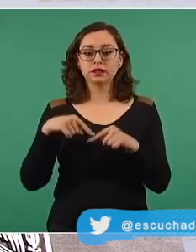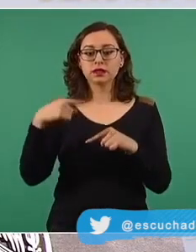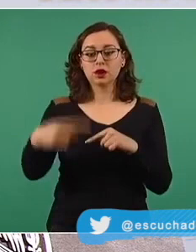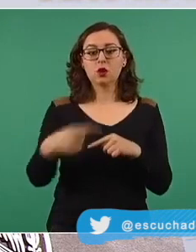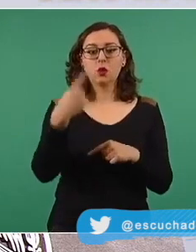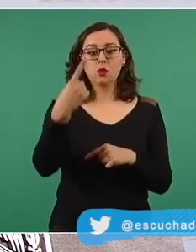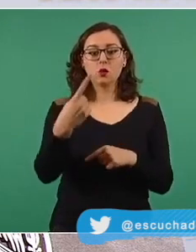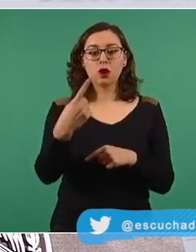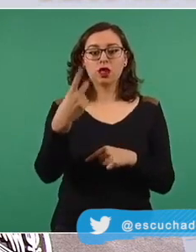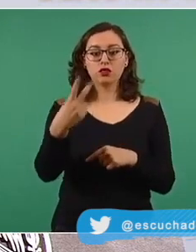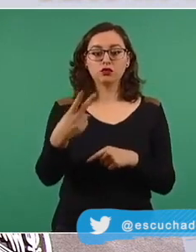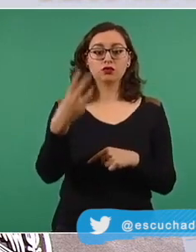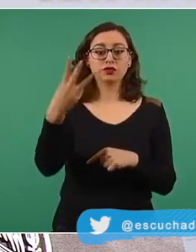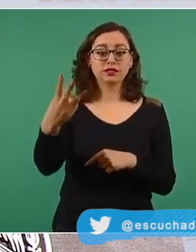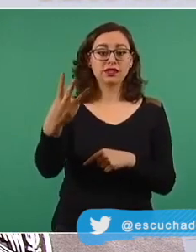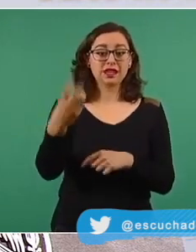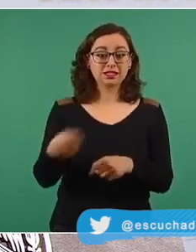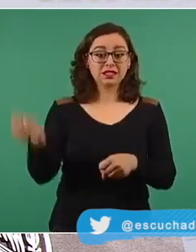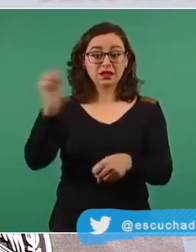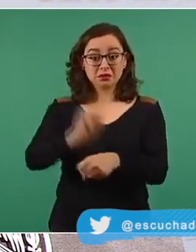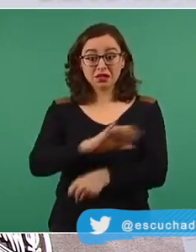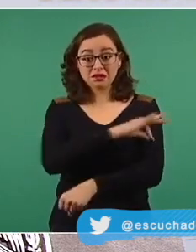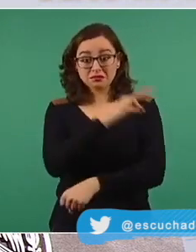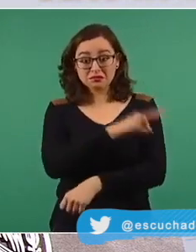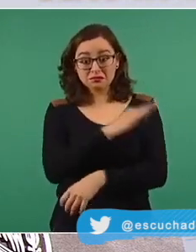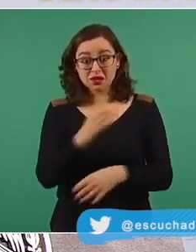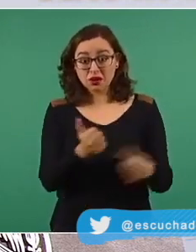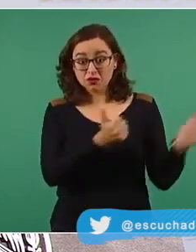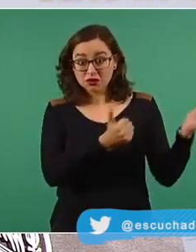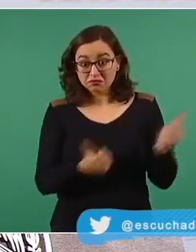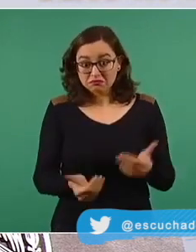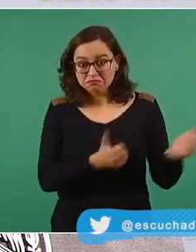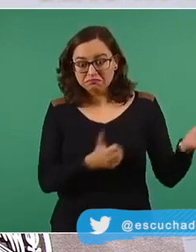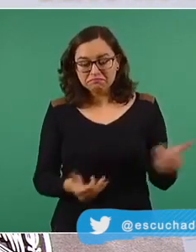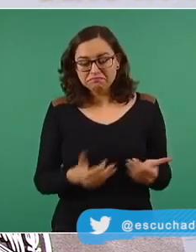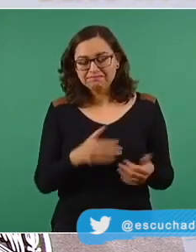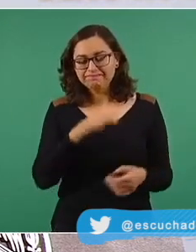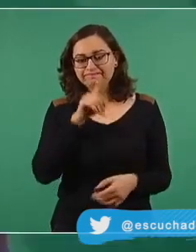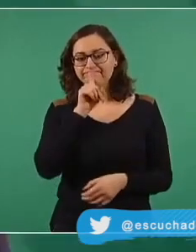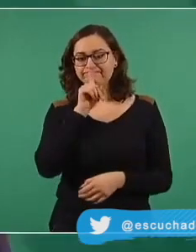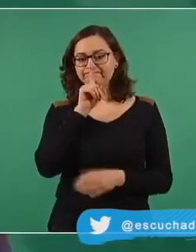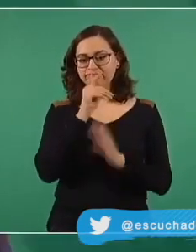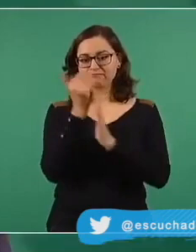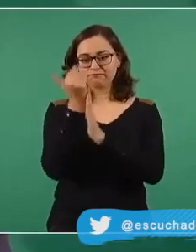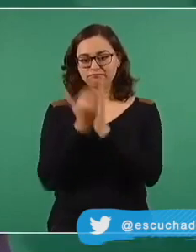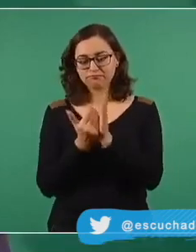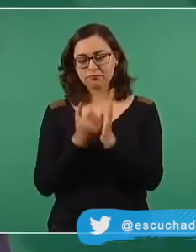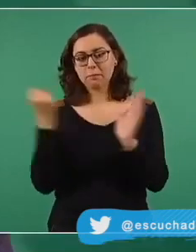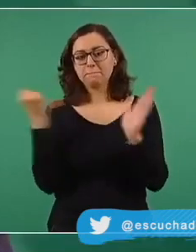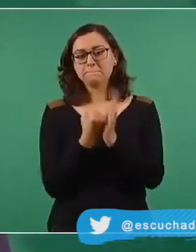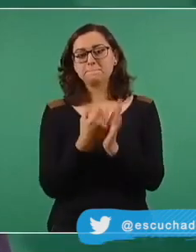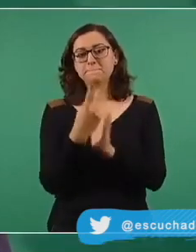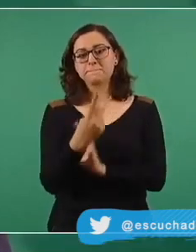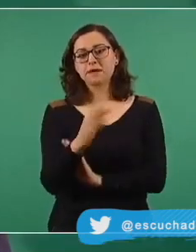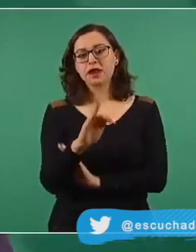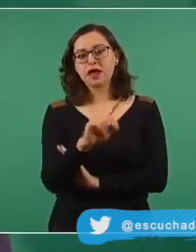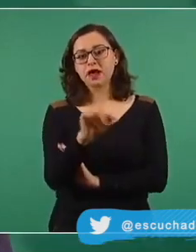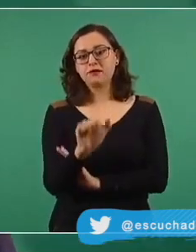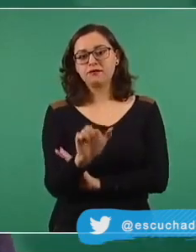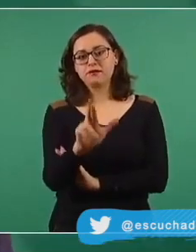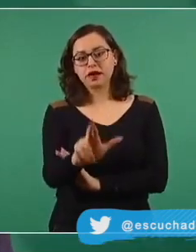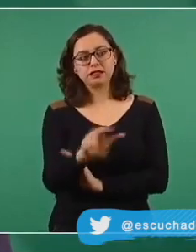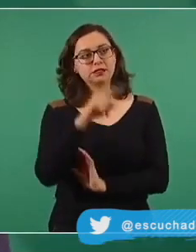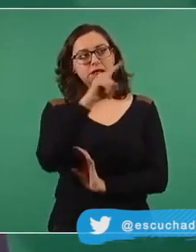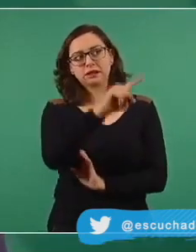camas con ventilador permanecieron sin cambios, con 17 y 14% respectivamente. Las autoridades de salud